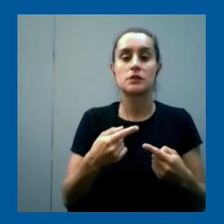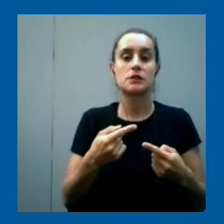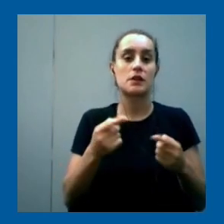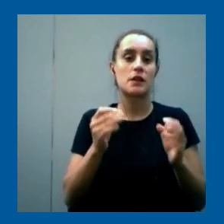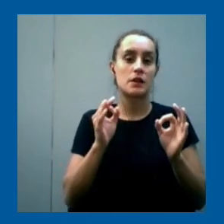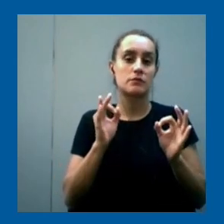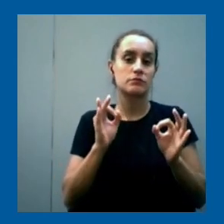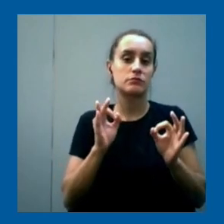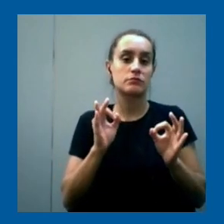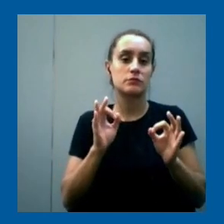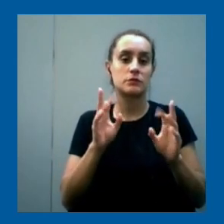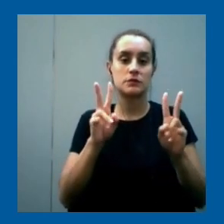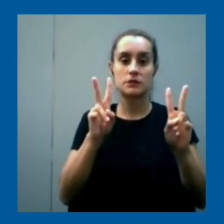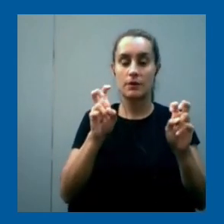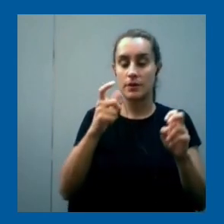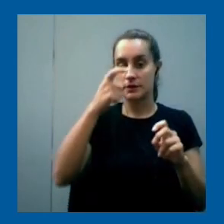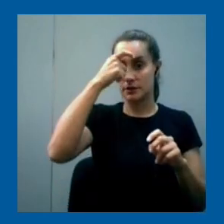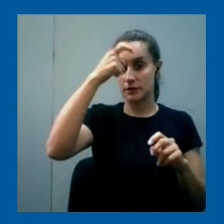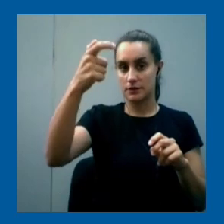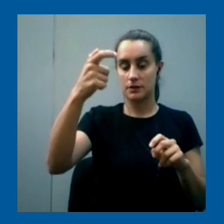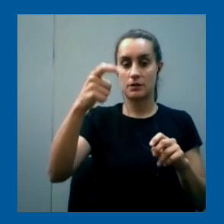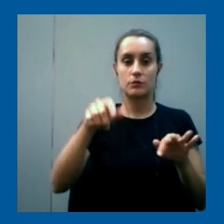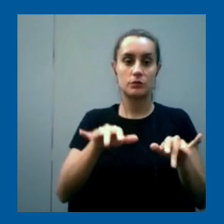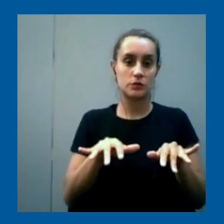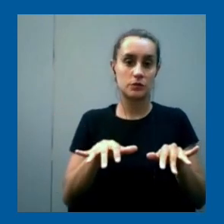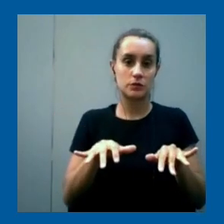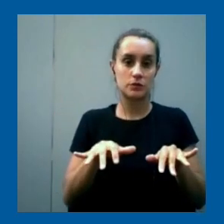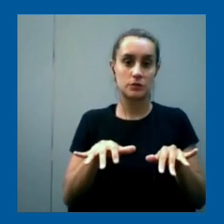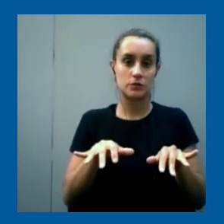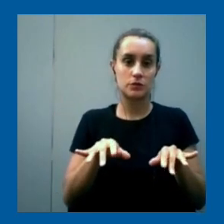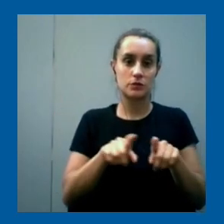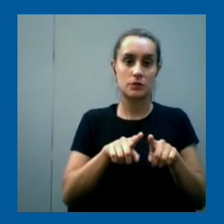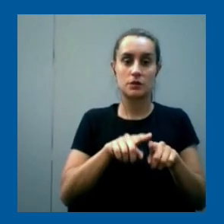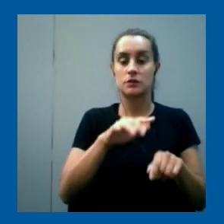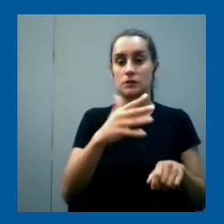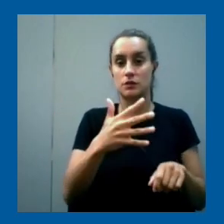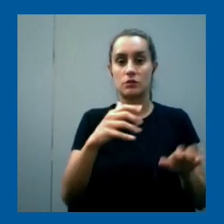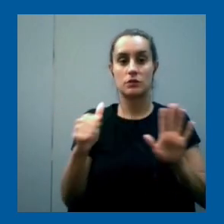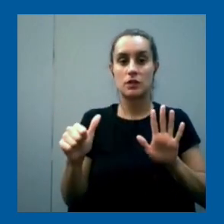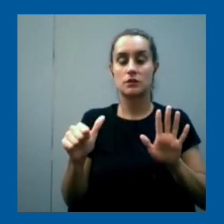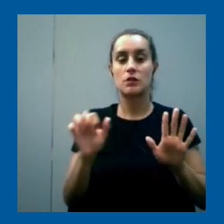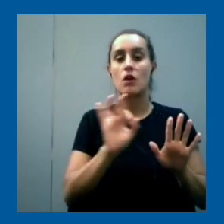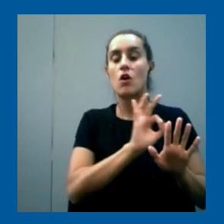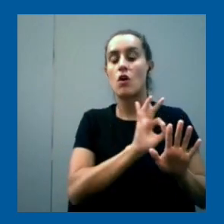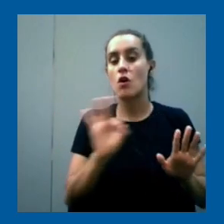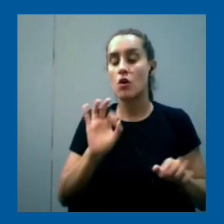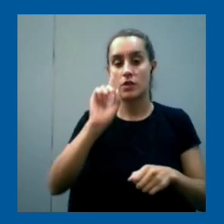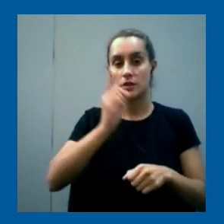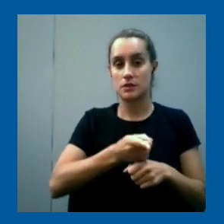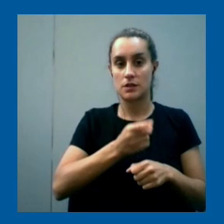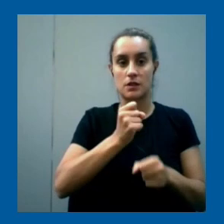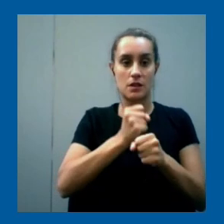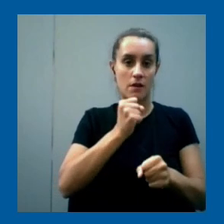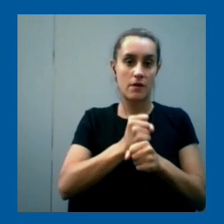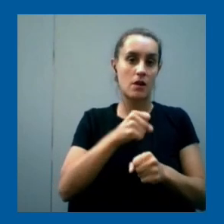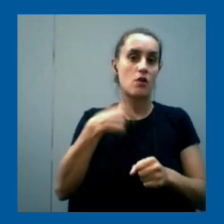computación como se hizo en los tramos 5 y 6 o si se decide trabajar de forma transversal